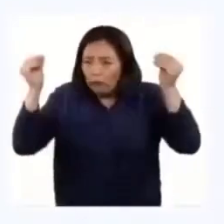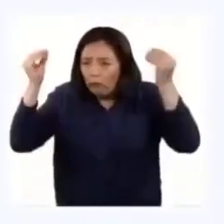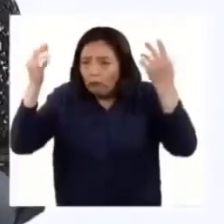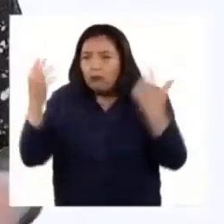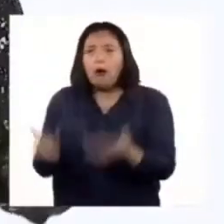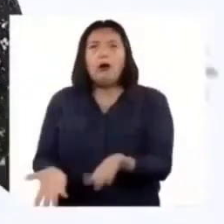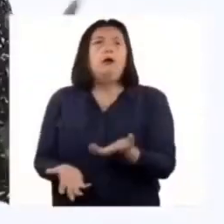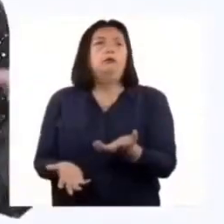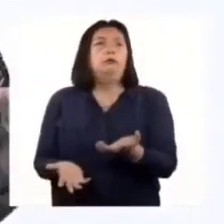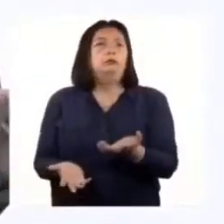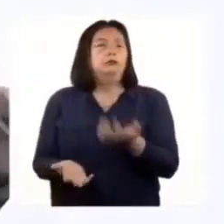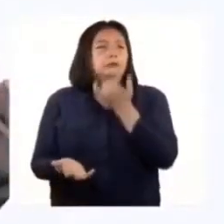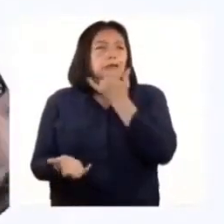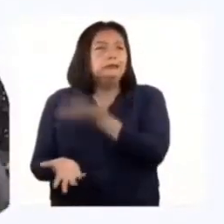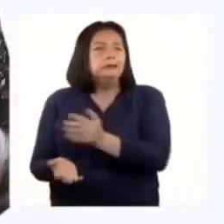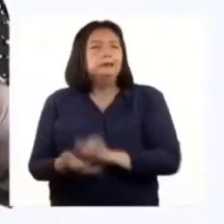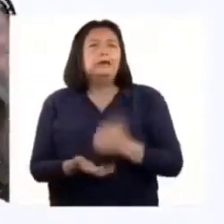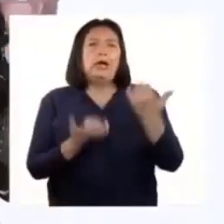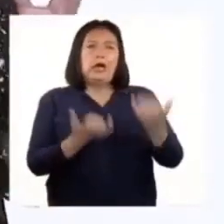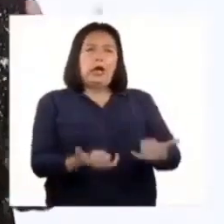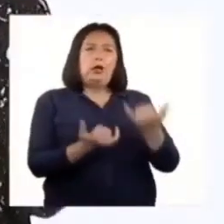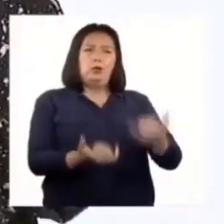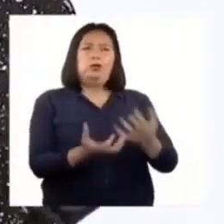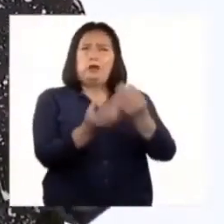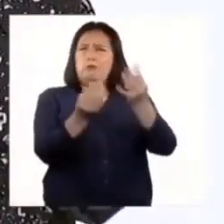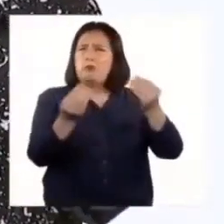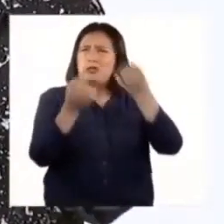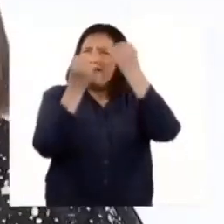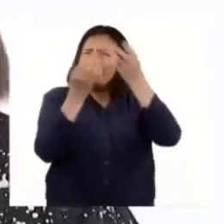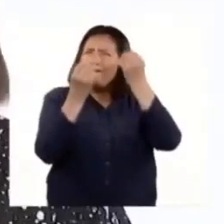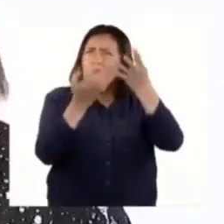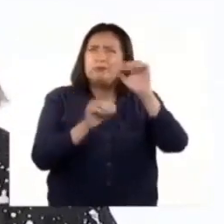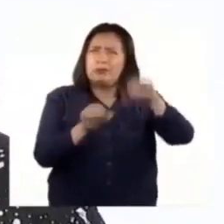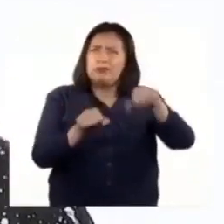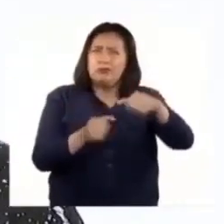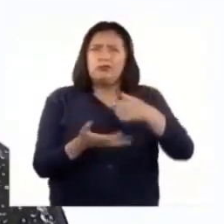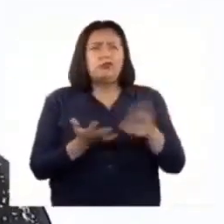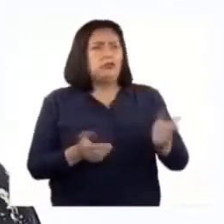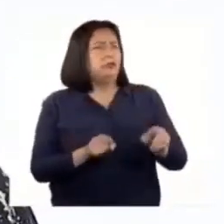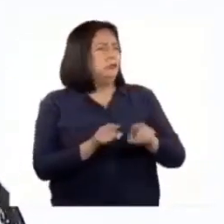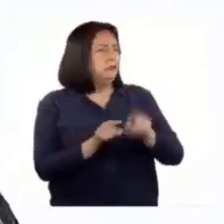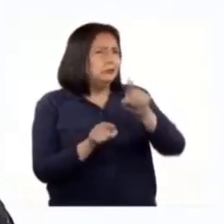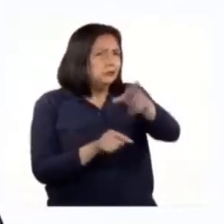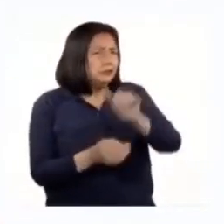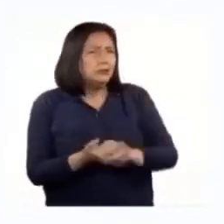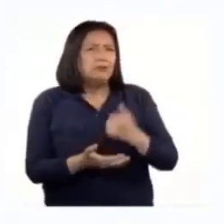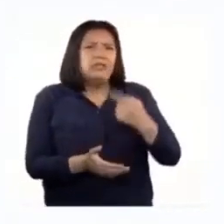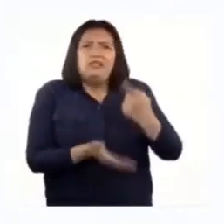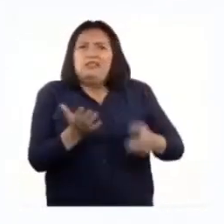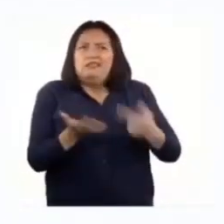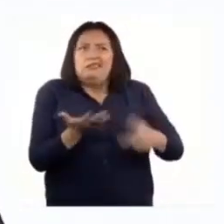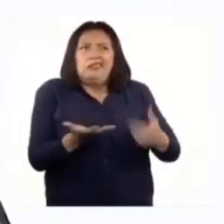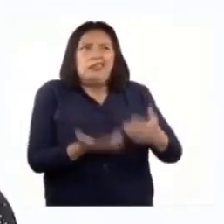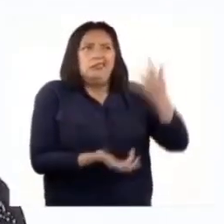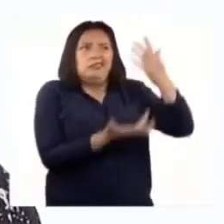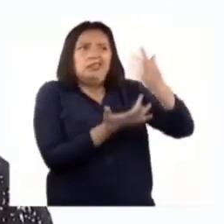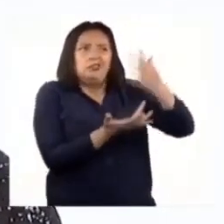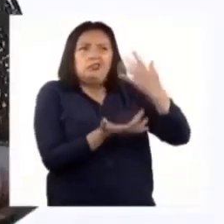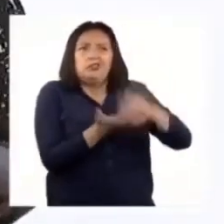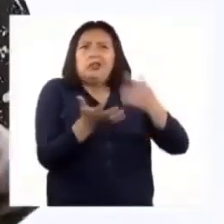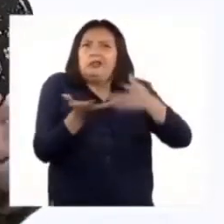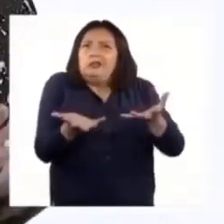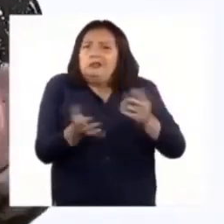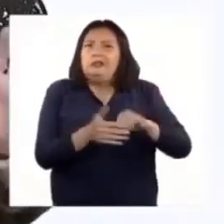definitivamente. Actualmente hay mucha información al respecto y existen también equipos y procedimientos tecnológicos muy